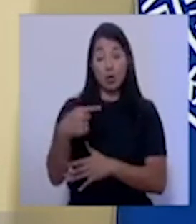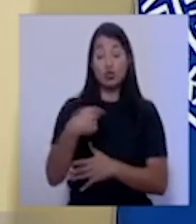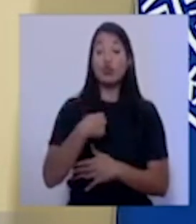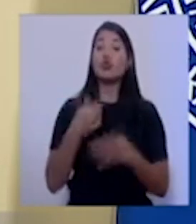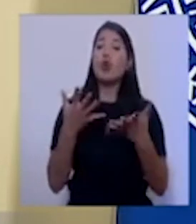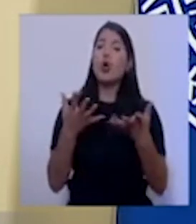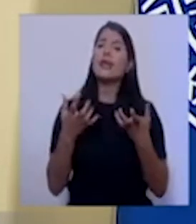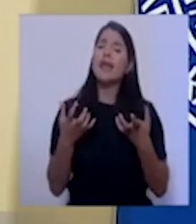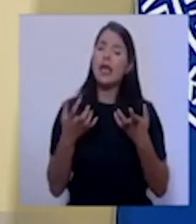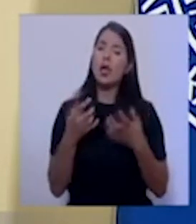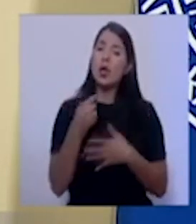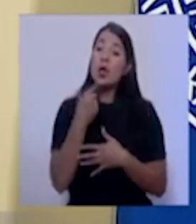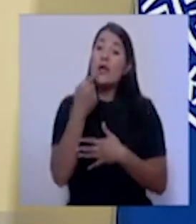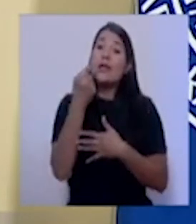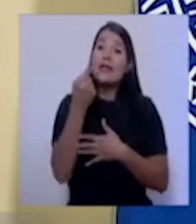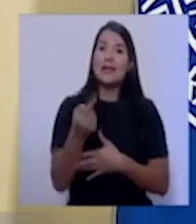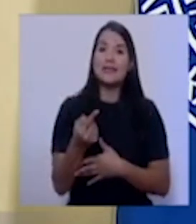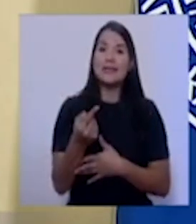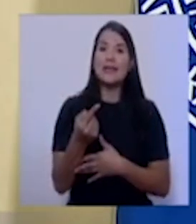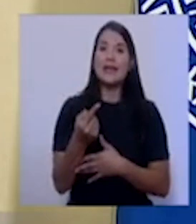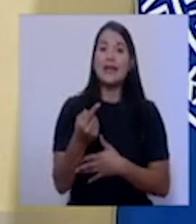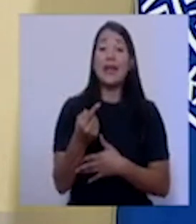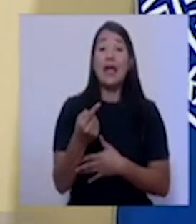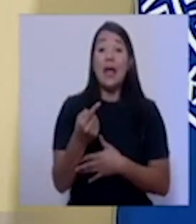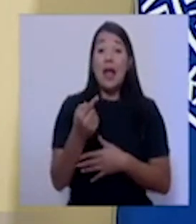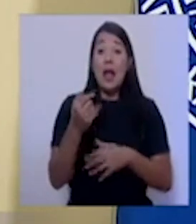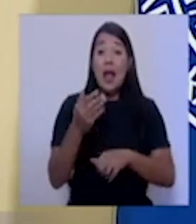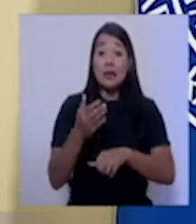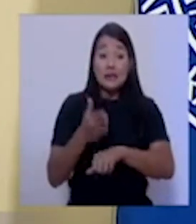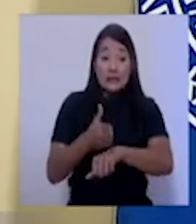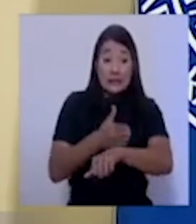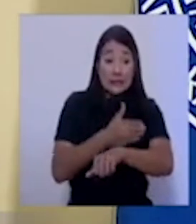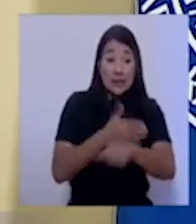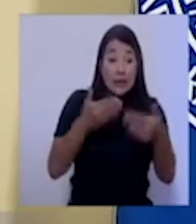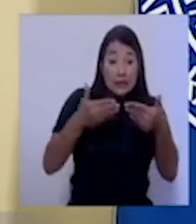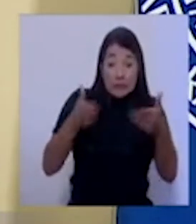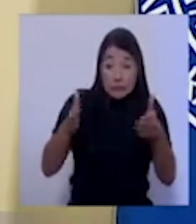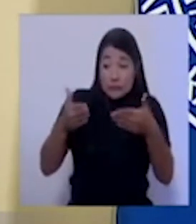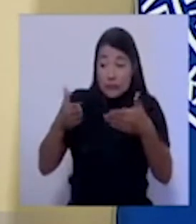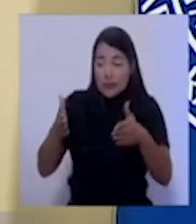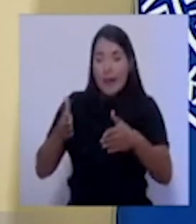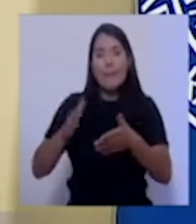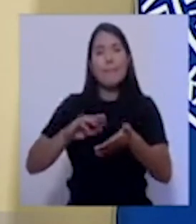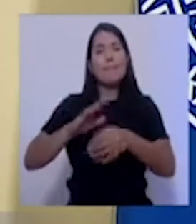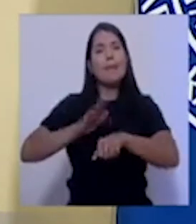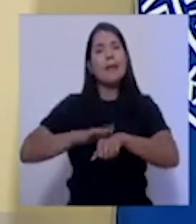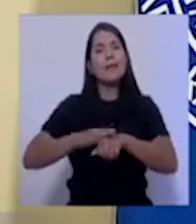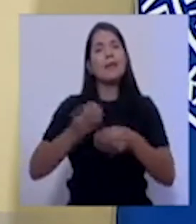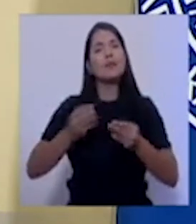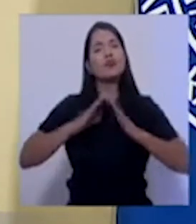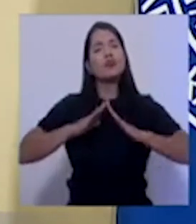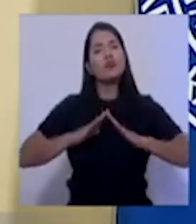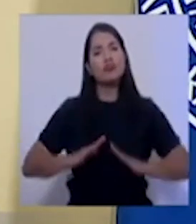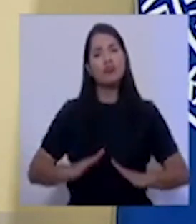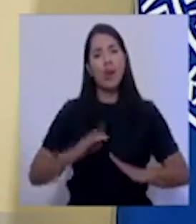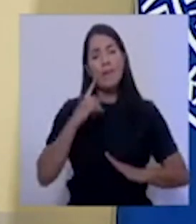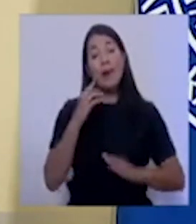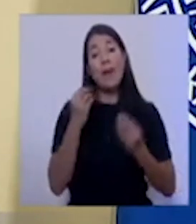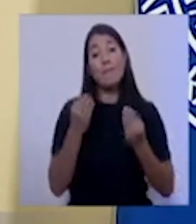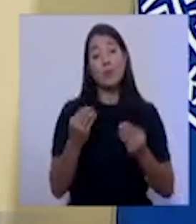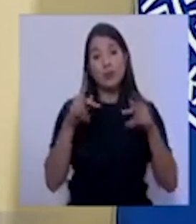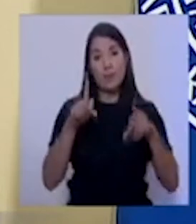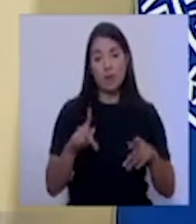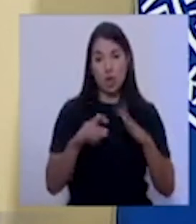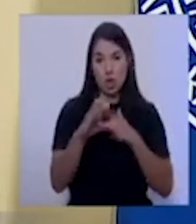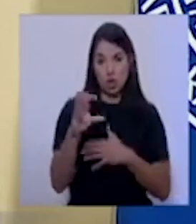esto ha llevado cierto grado de alivio a muchas personas en el territorio costarricense. Así es que en línea